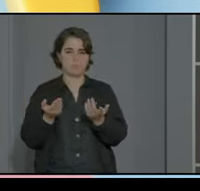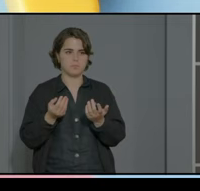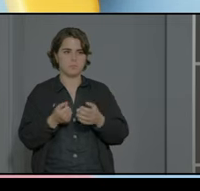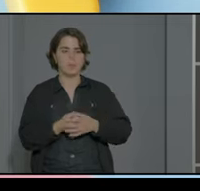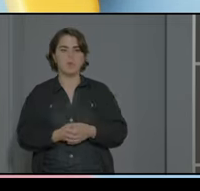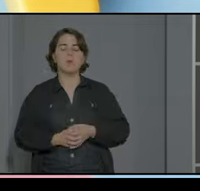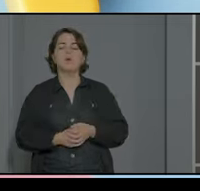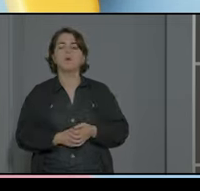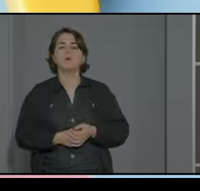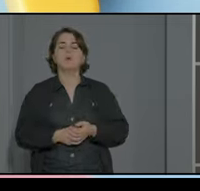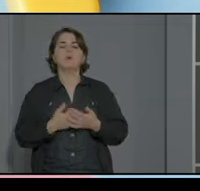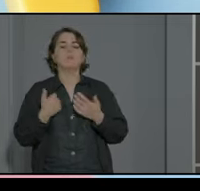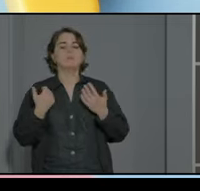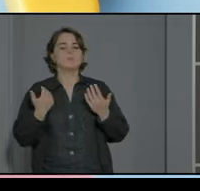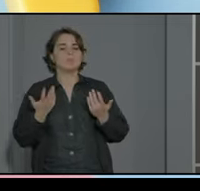hijos